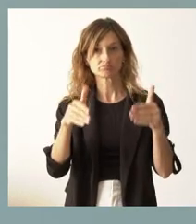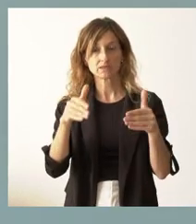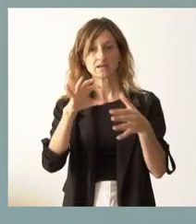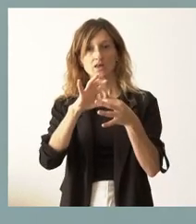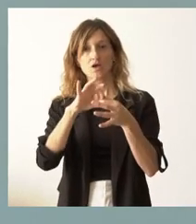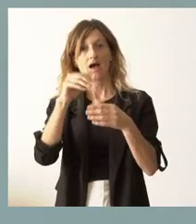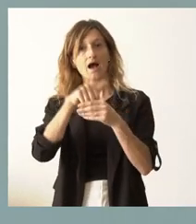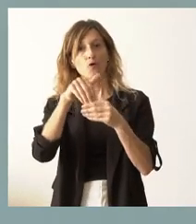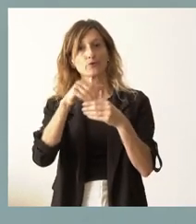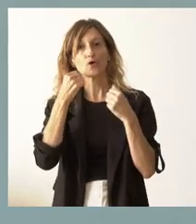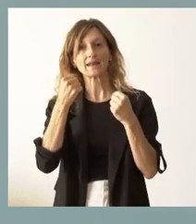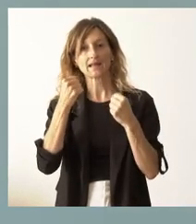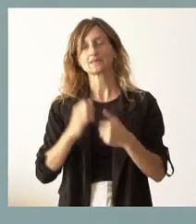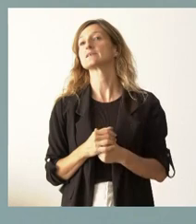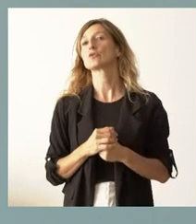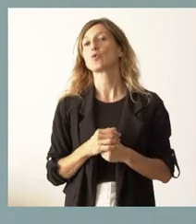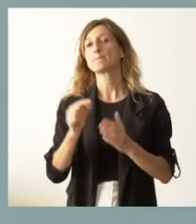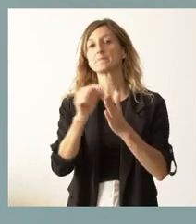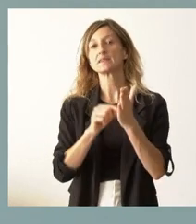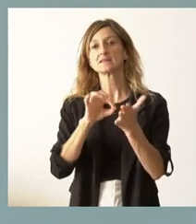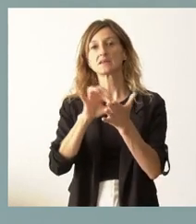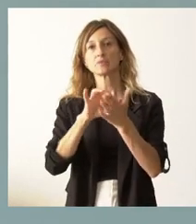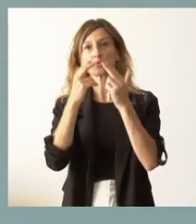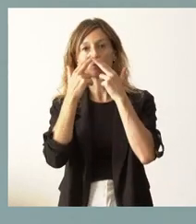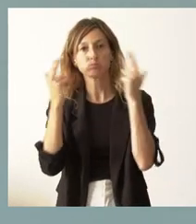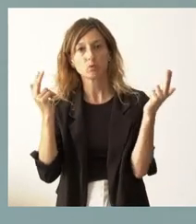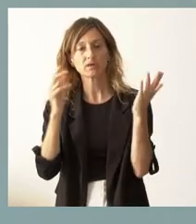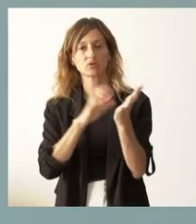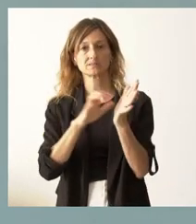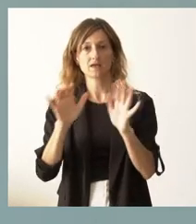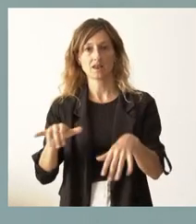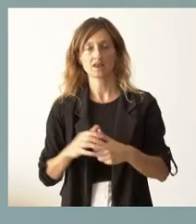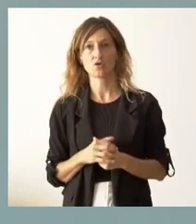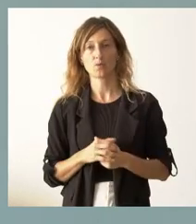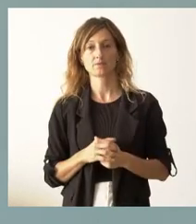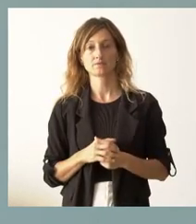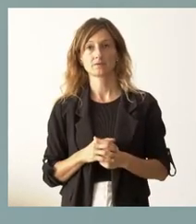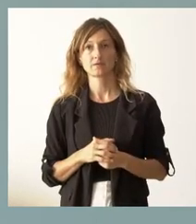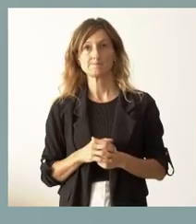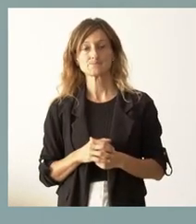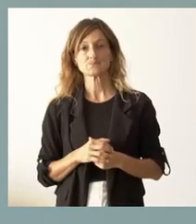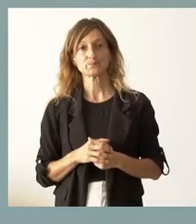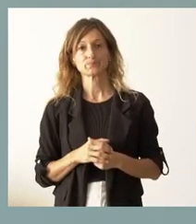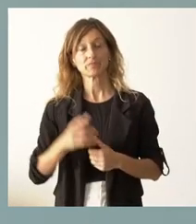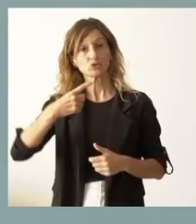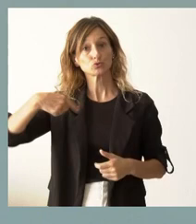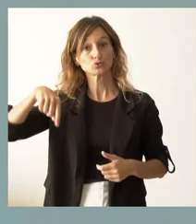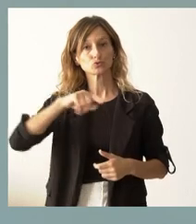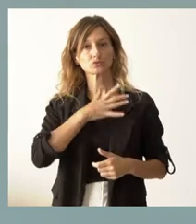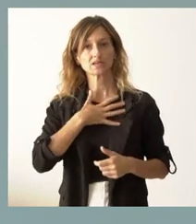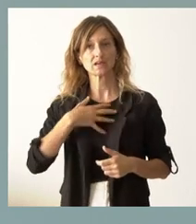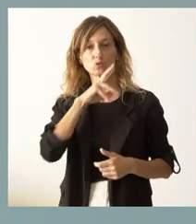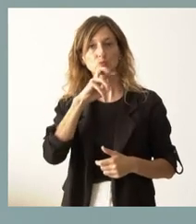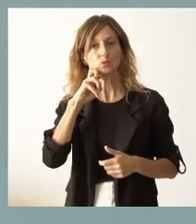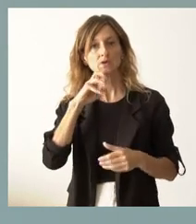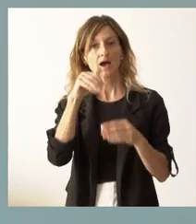energético y, por tanto, medidas en el ámbito de los servicios públicos de Castilla y León para ahorro energético. Nosotros queremos garantizar este